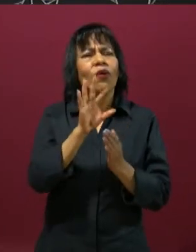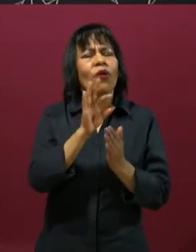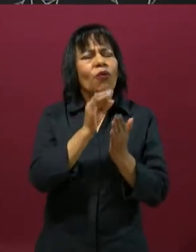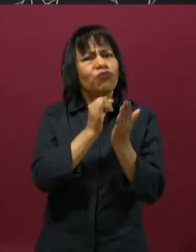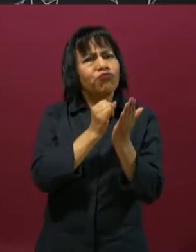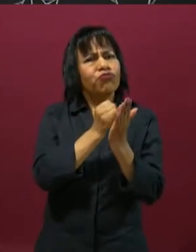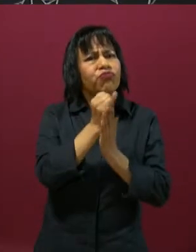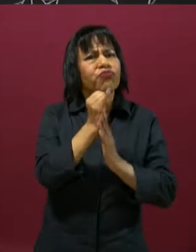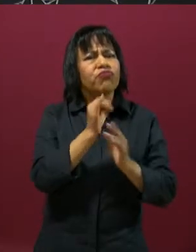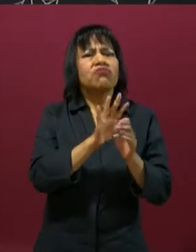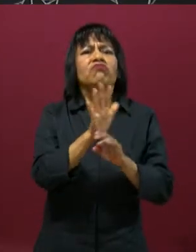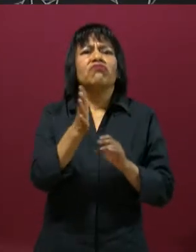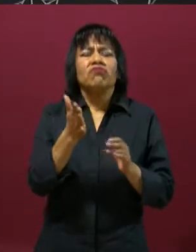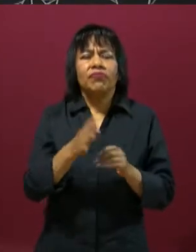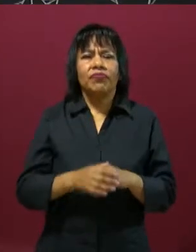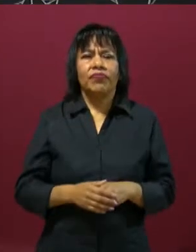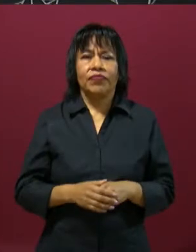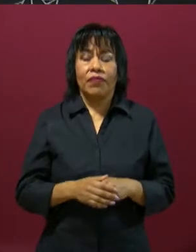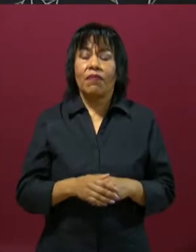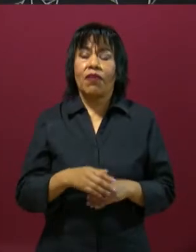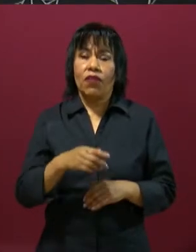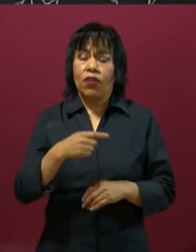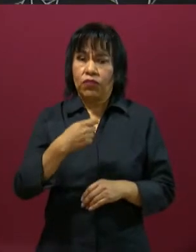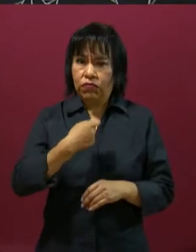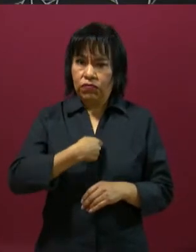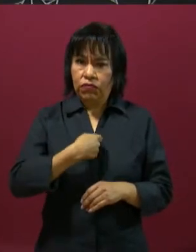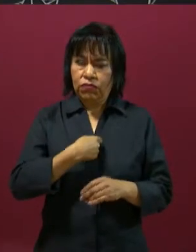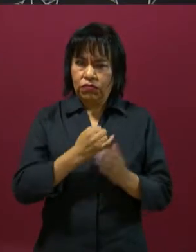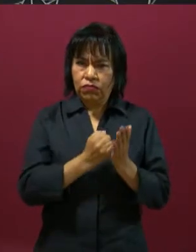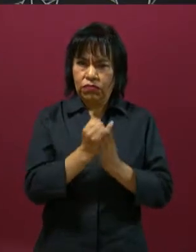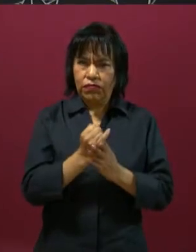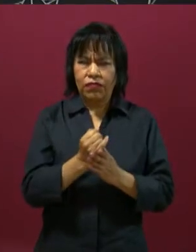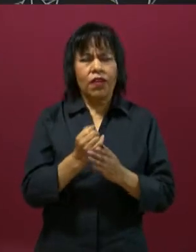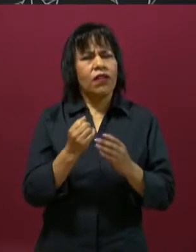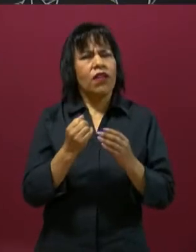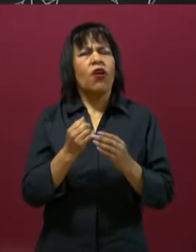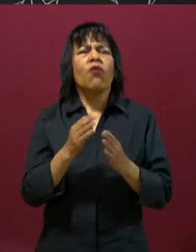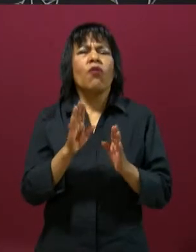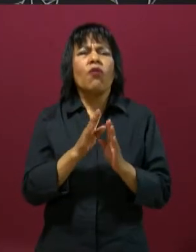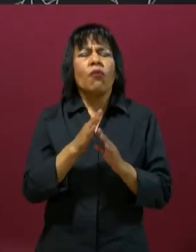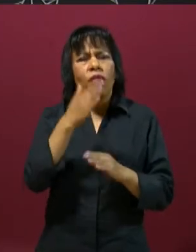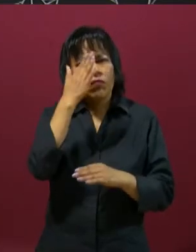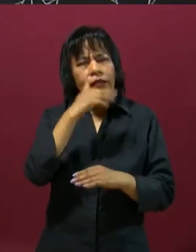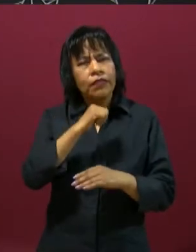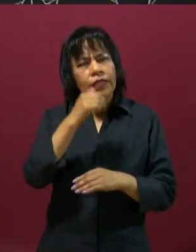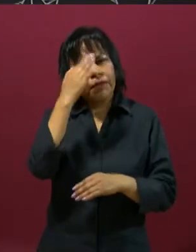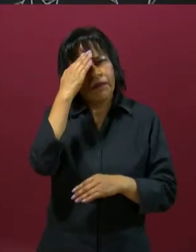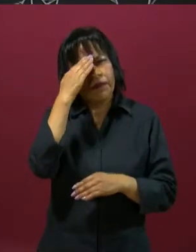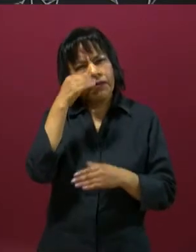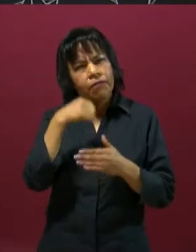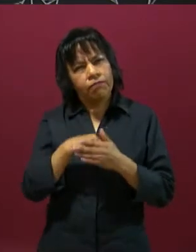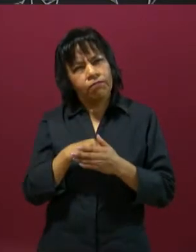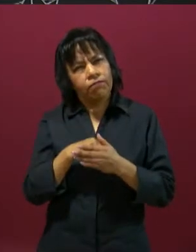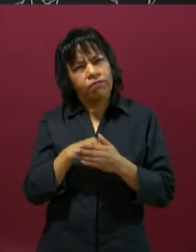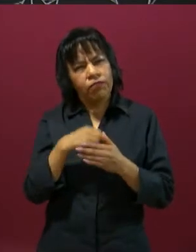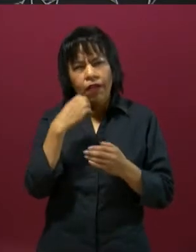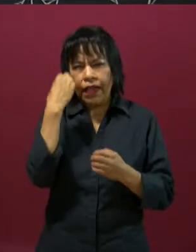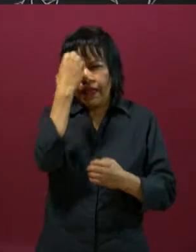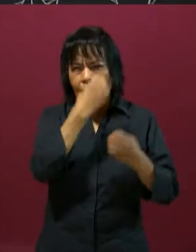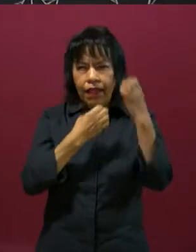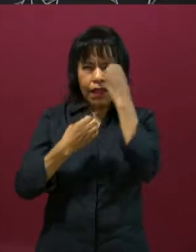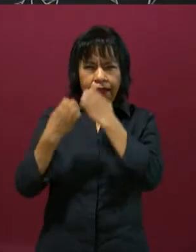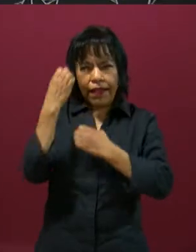que para la toma de decisiones autónomas es necesario que fortalezcas tus capacidades de reflexión, y análisis crítico.